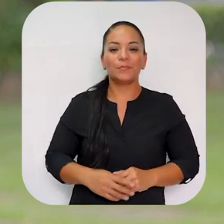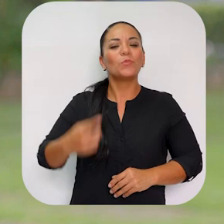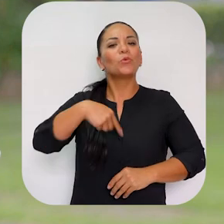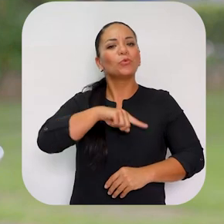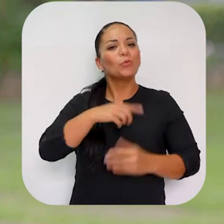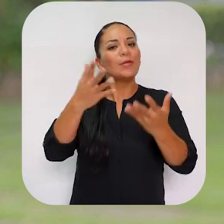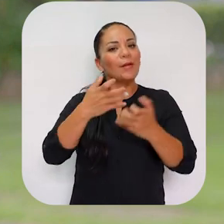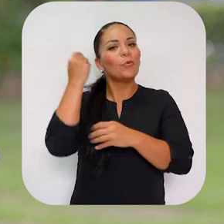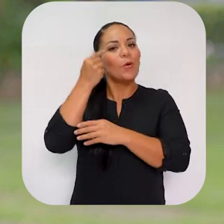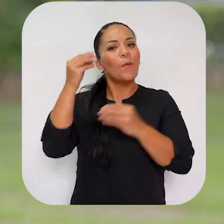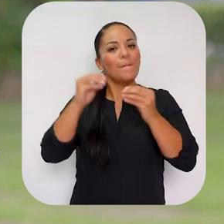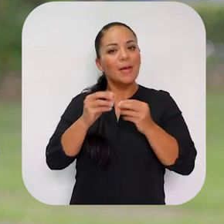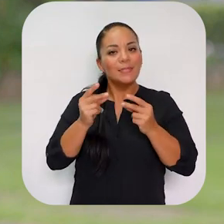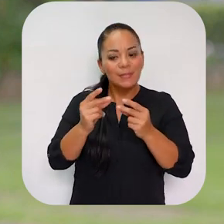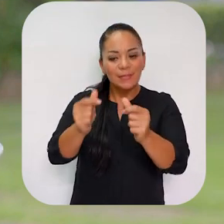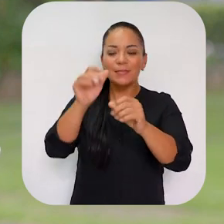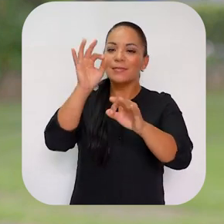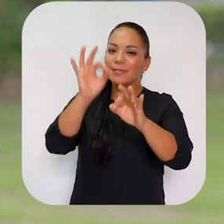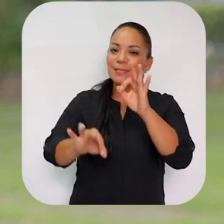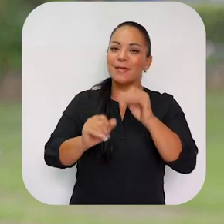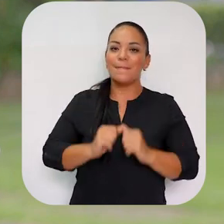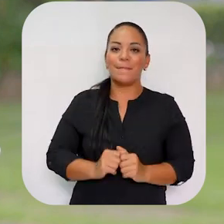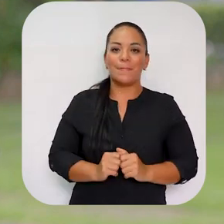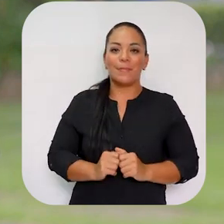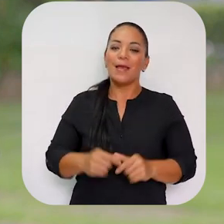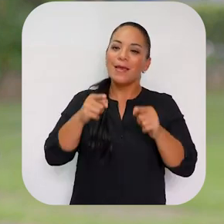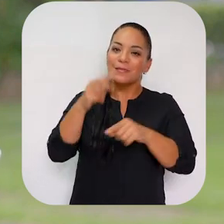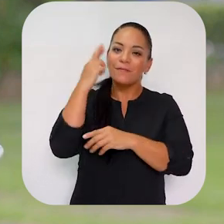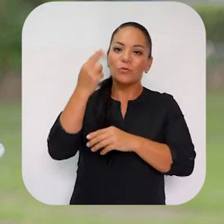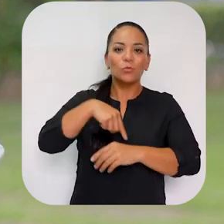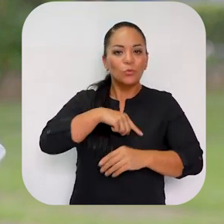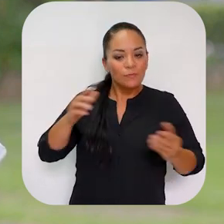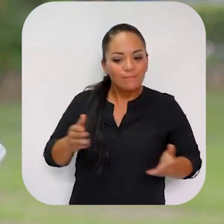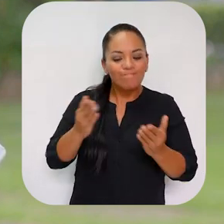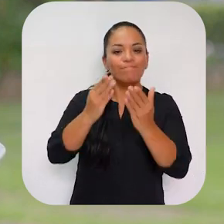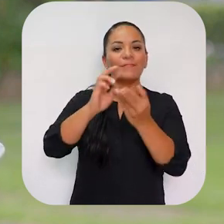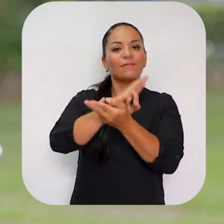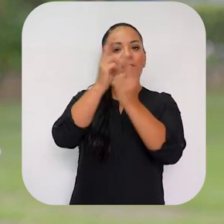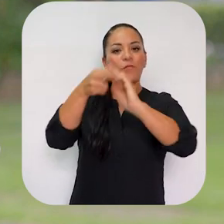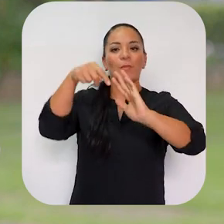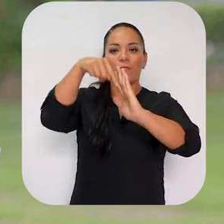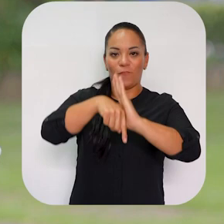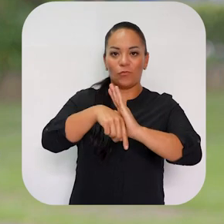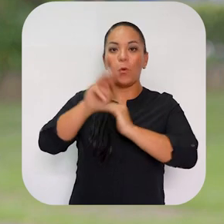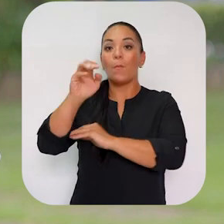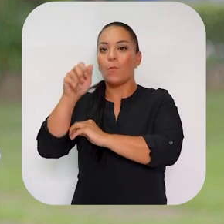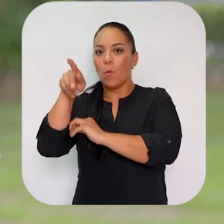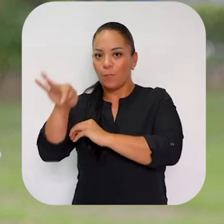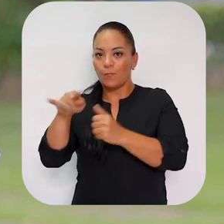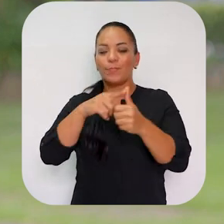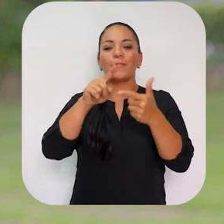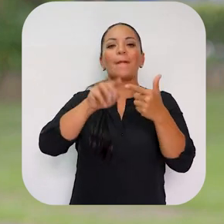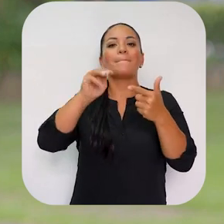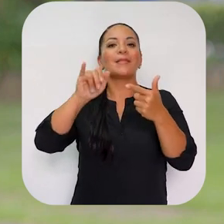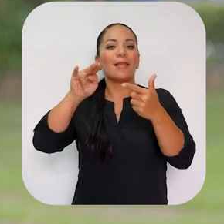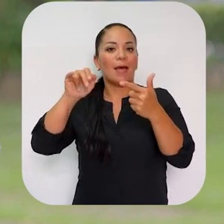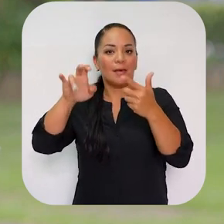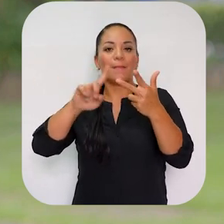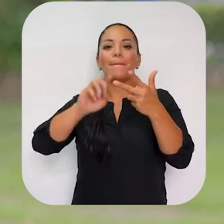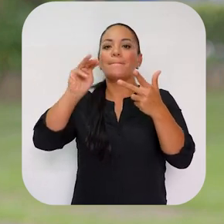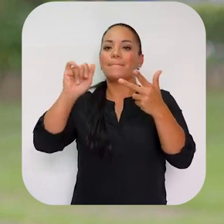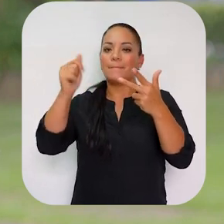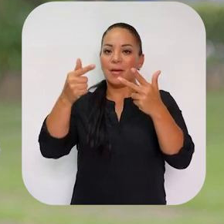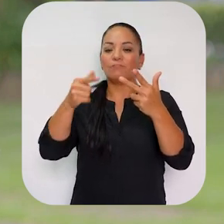También queremos un Estado mucho más ágil y simple y por eso impulsaremos una reforma profunda en el MOPT, en el MINAE,